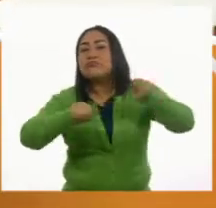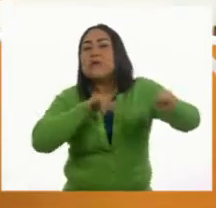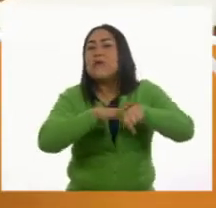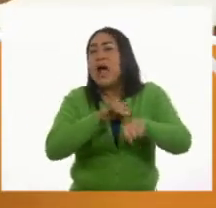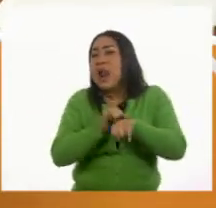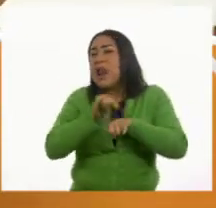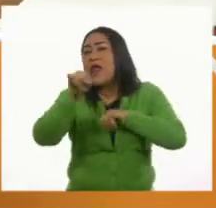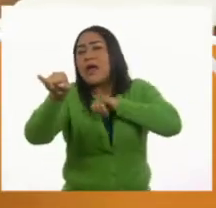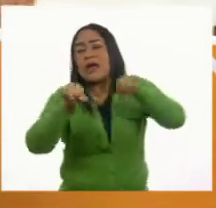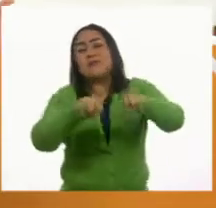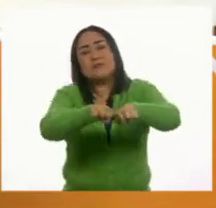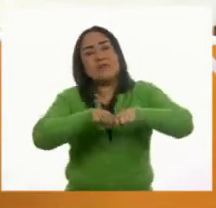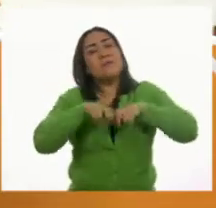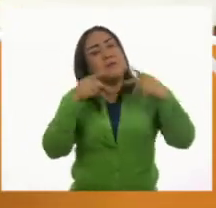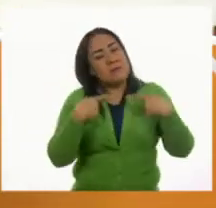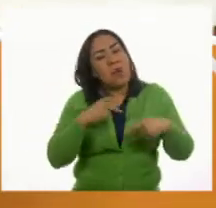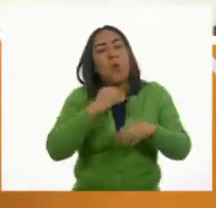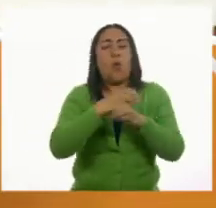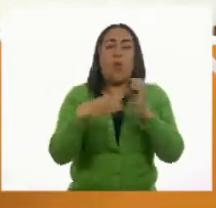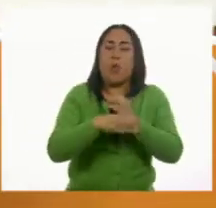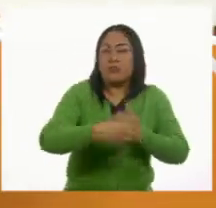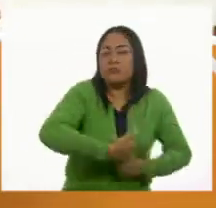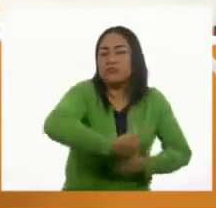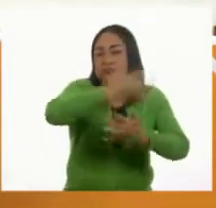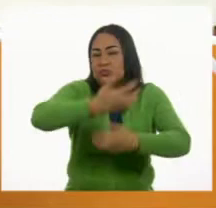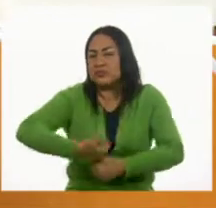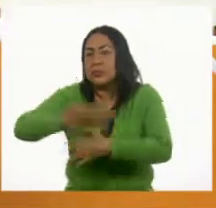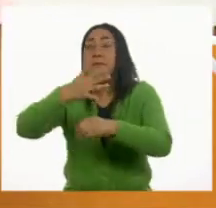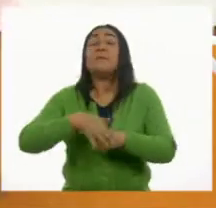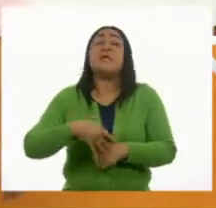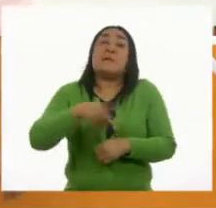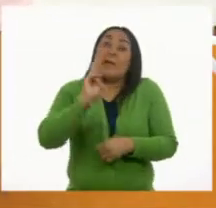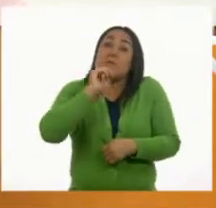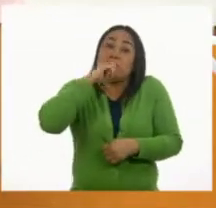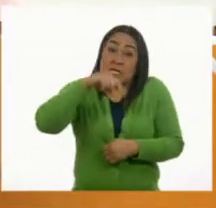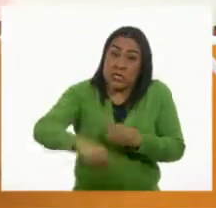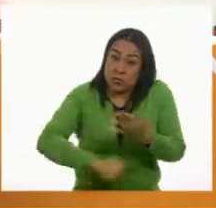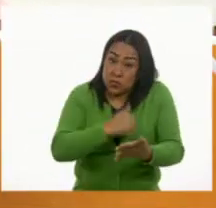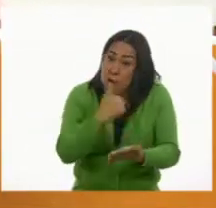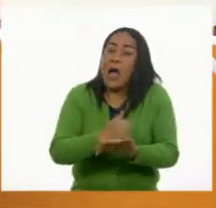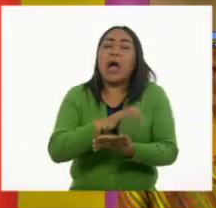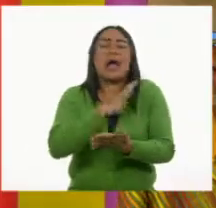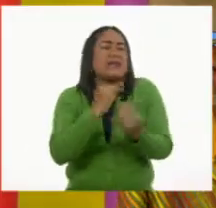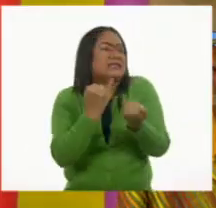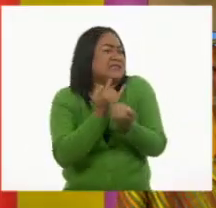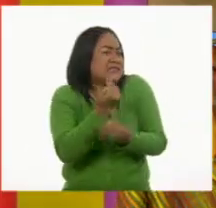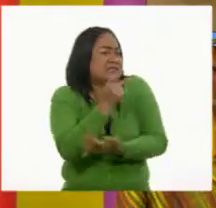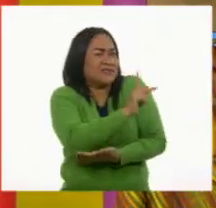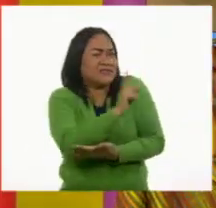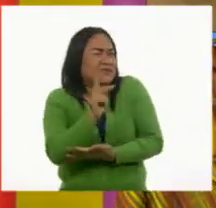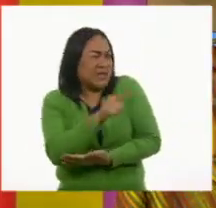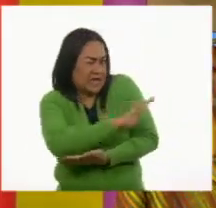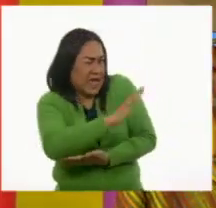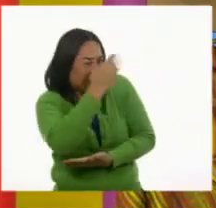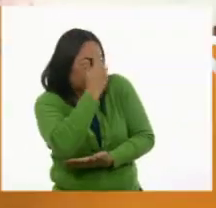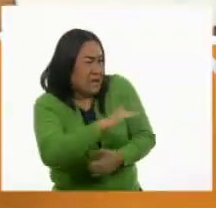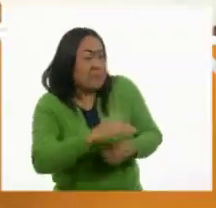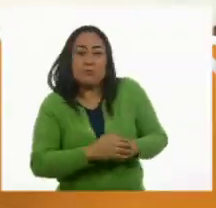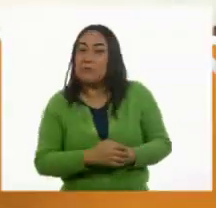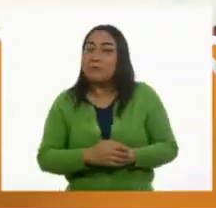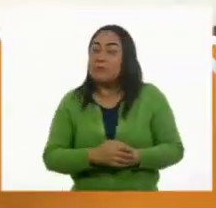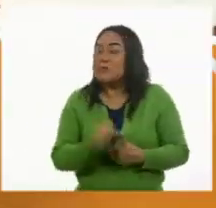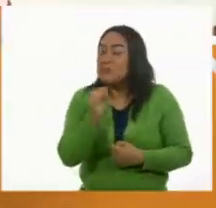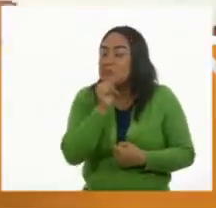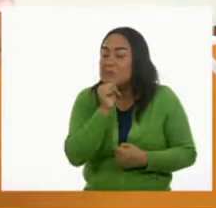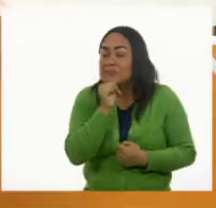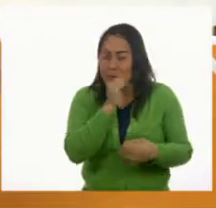lejanos. Sin embargo, también en las ciudades había algo parecido. ¿Sabes qué es, Pilar? No. Bueno, te invito a ver una